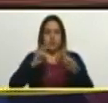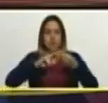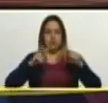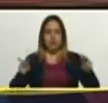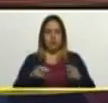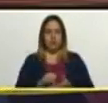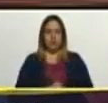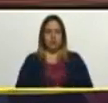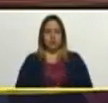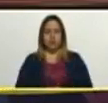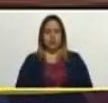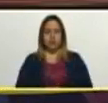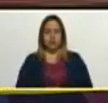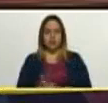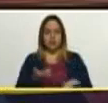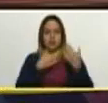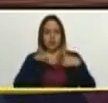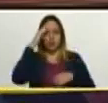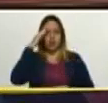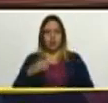paz el almirante